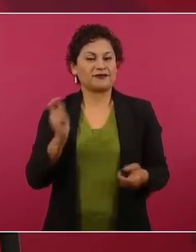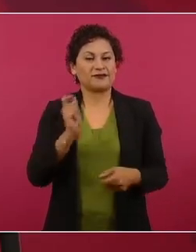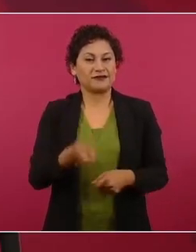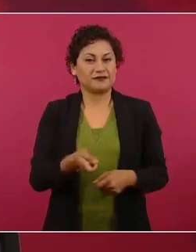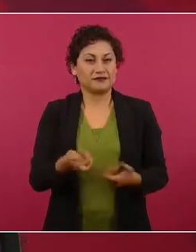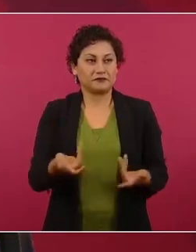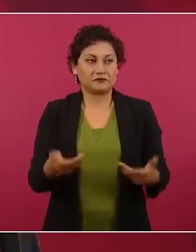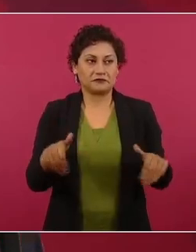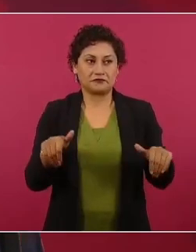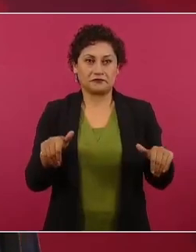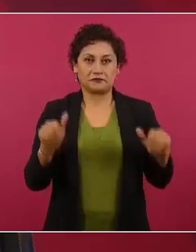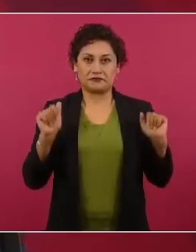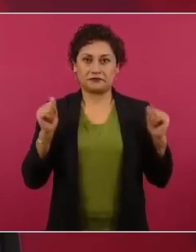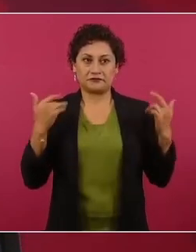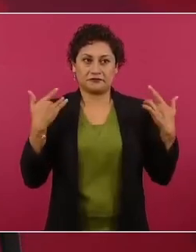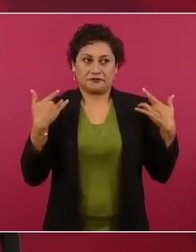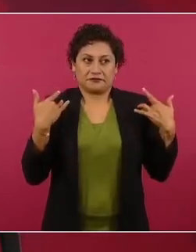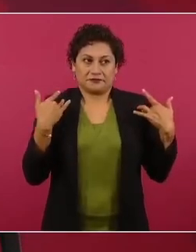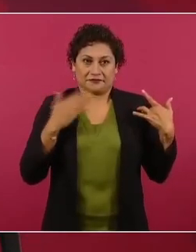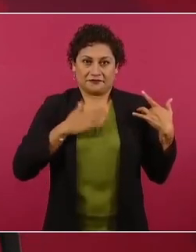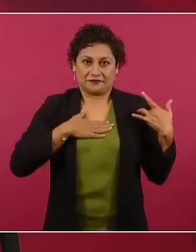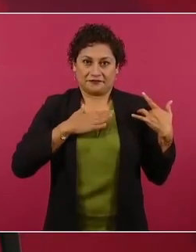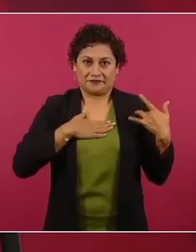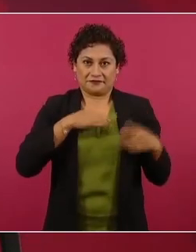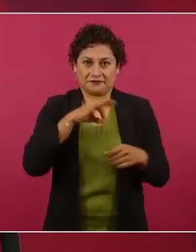eso le corresponde al Congreso